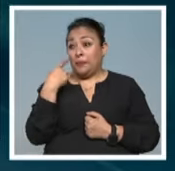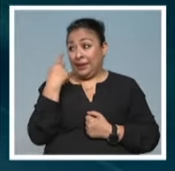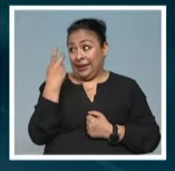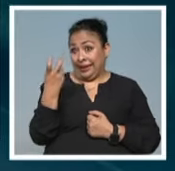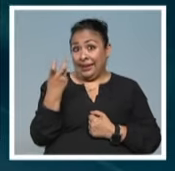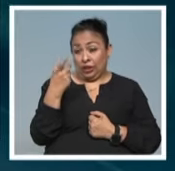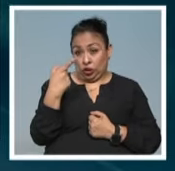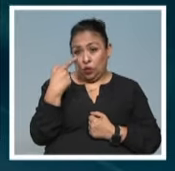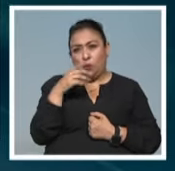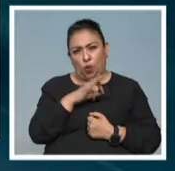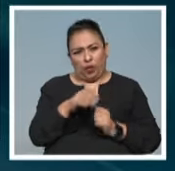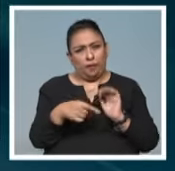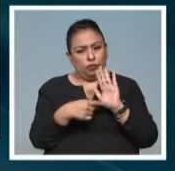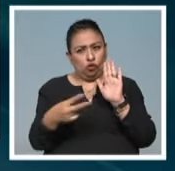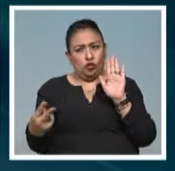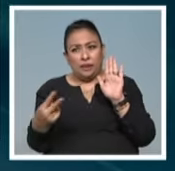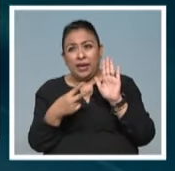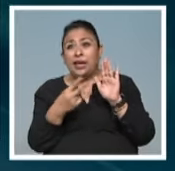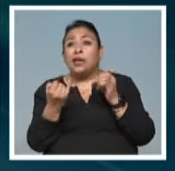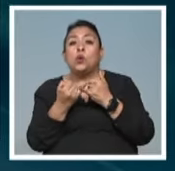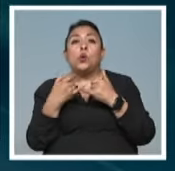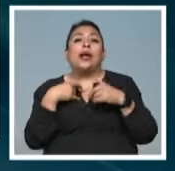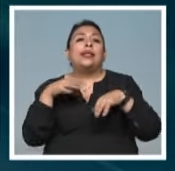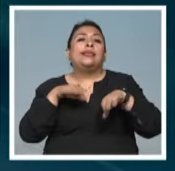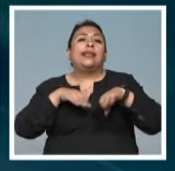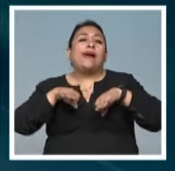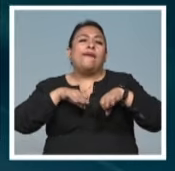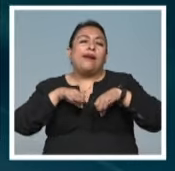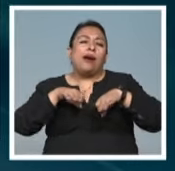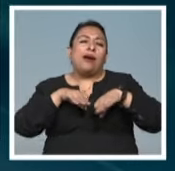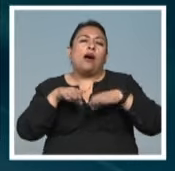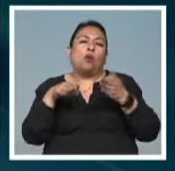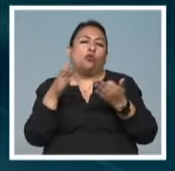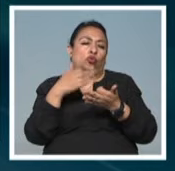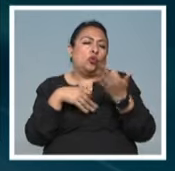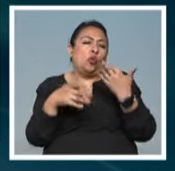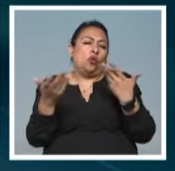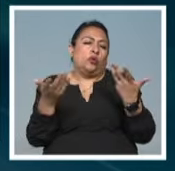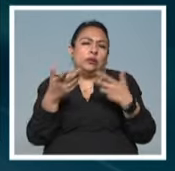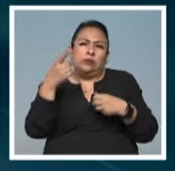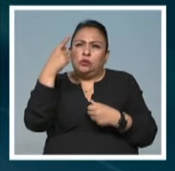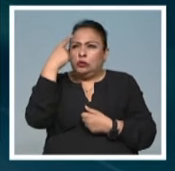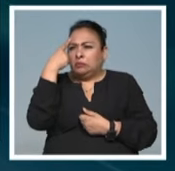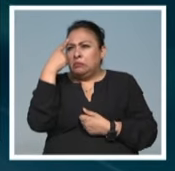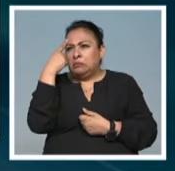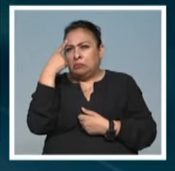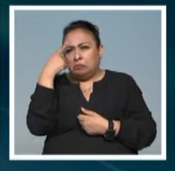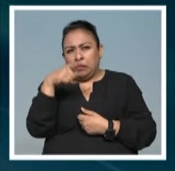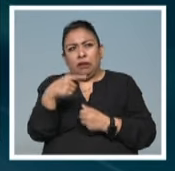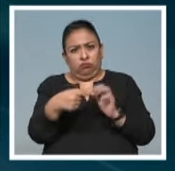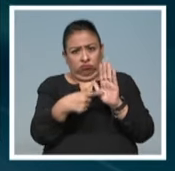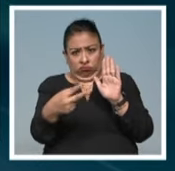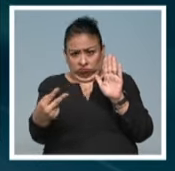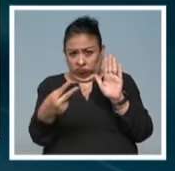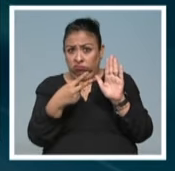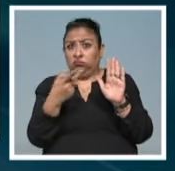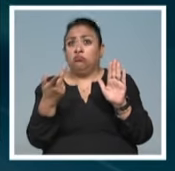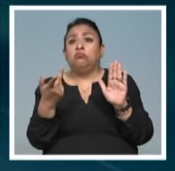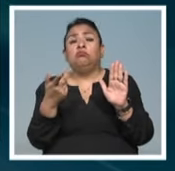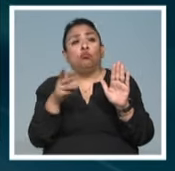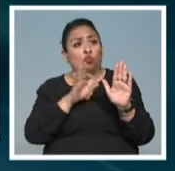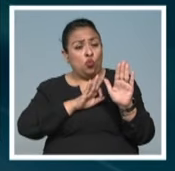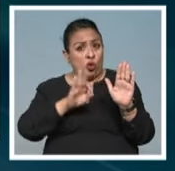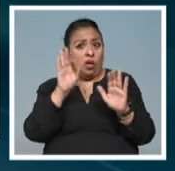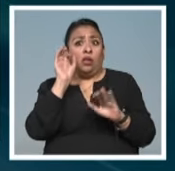se va a poder reflejar también en el trabajo que todas hacemos para visibilizar y para hacer